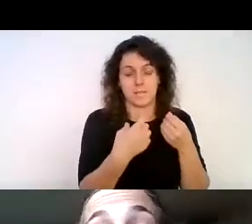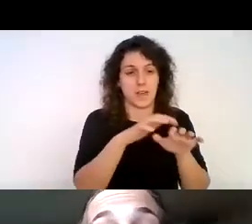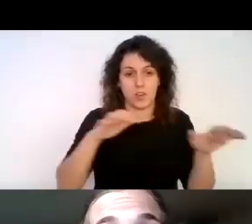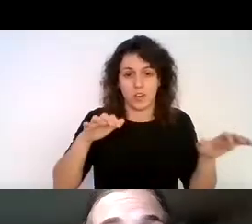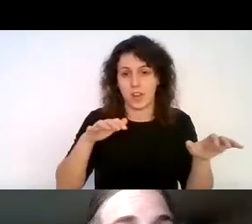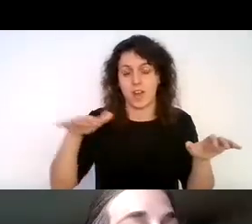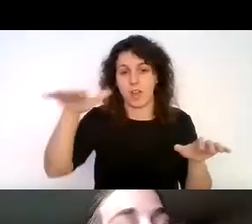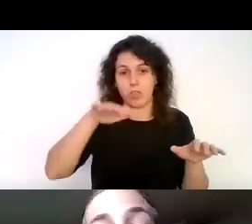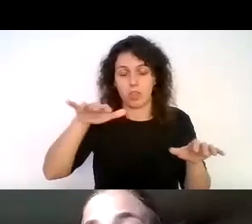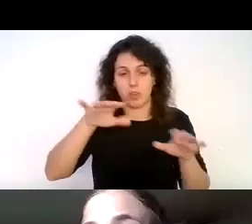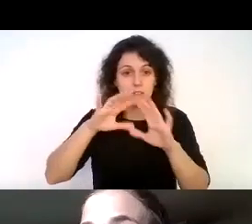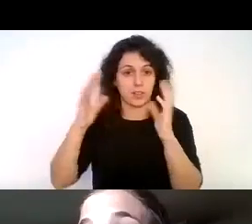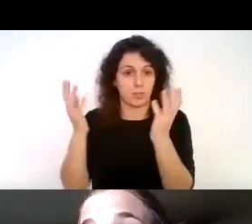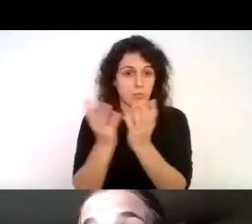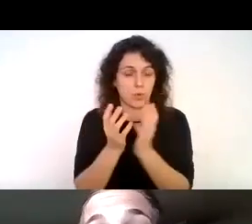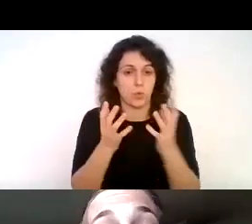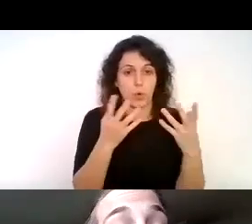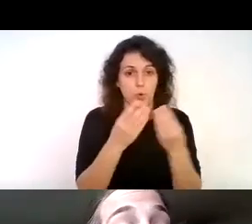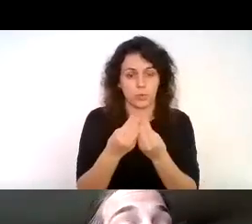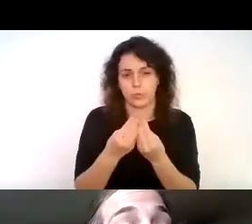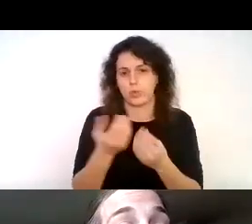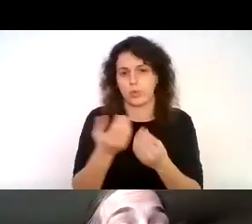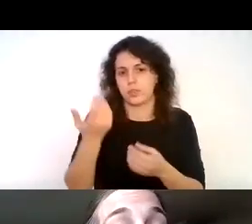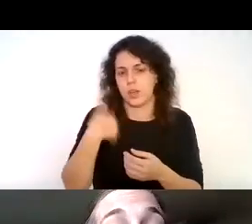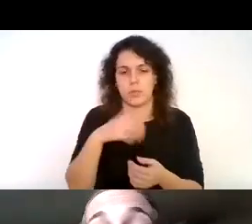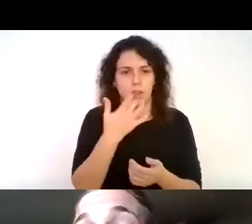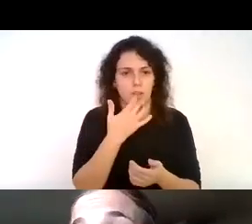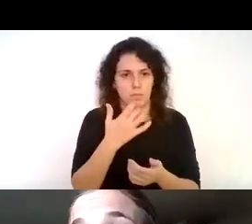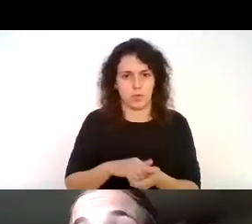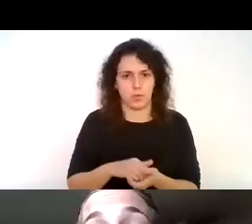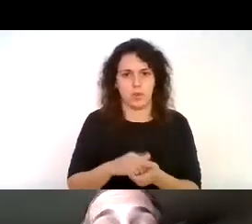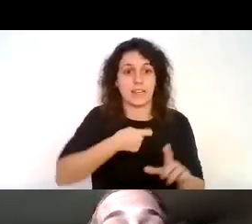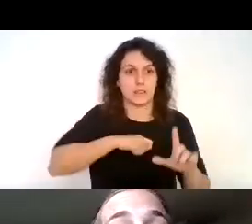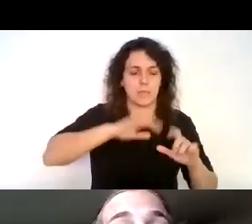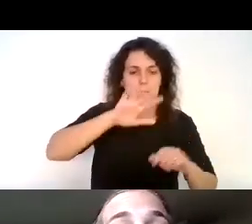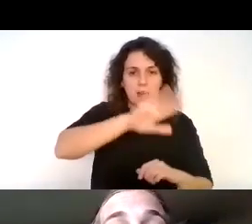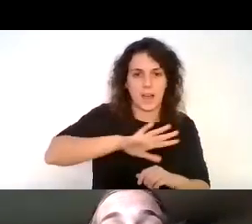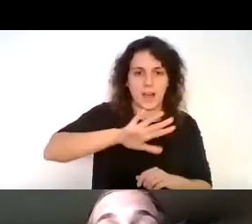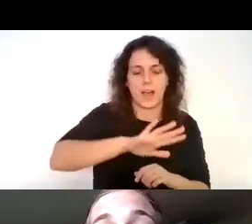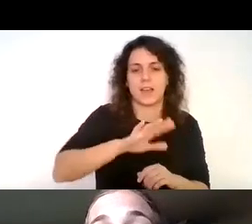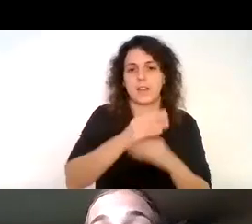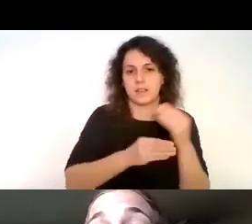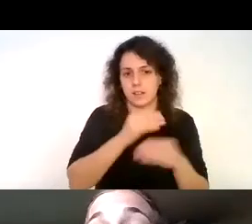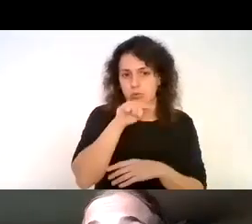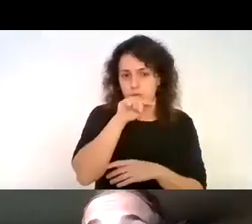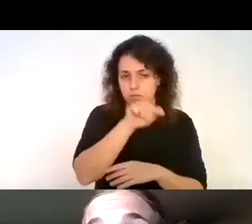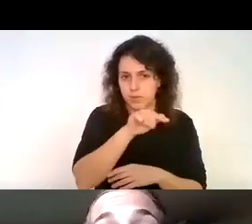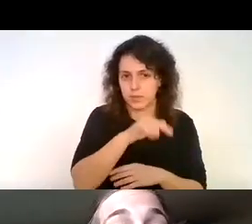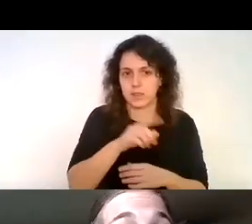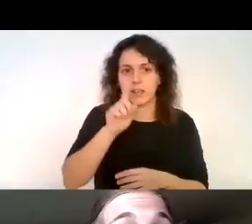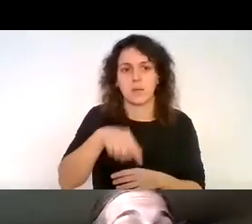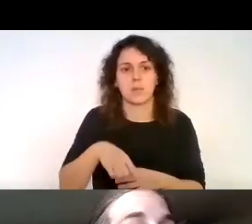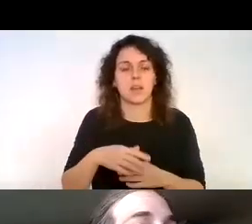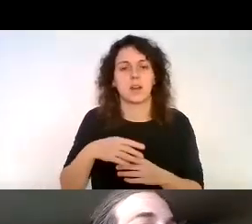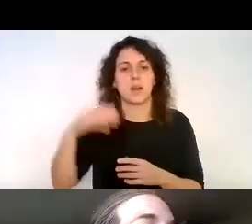lugares del mundo han realizado en España obviamente en Marroco